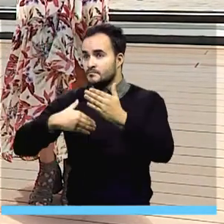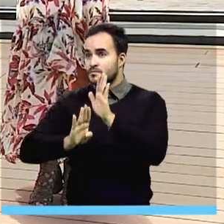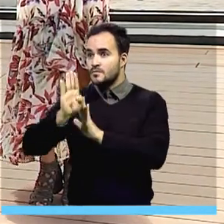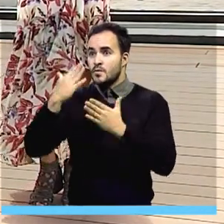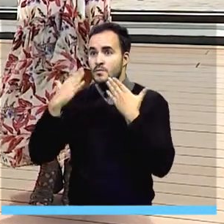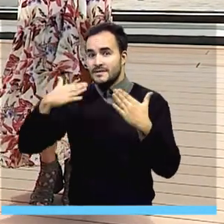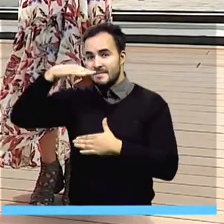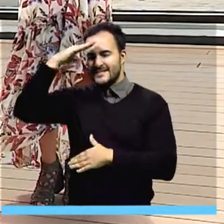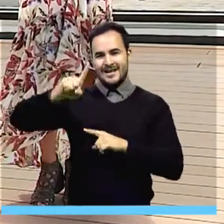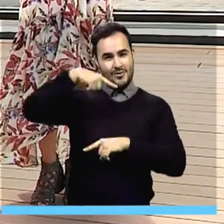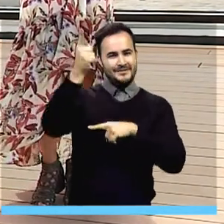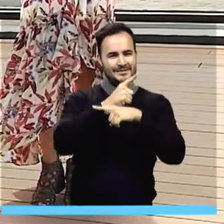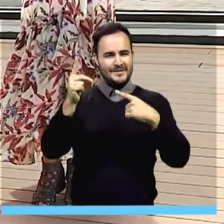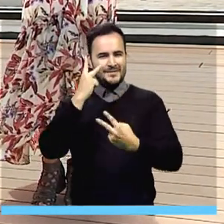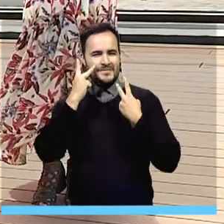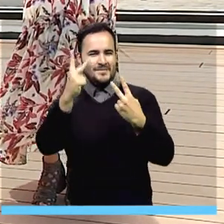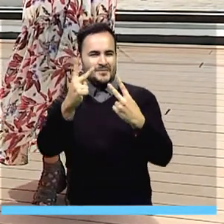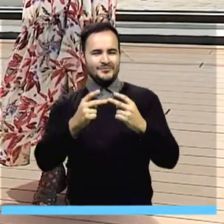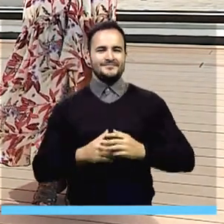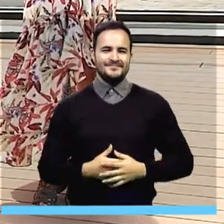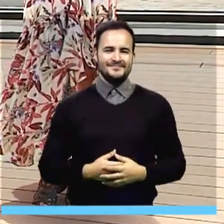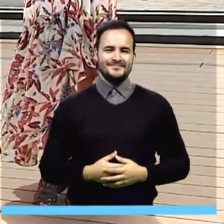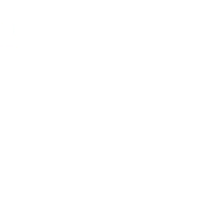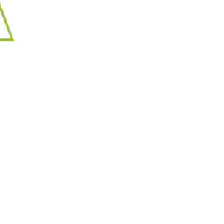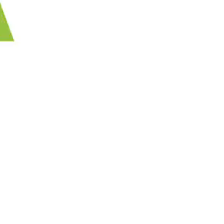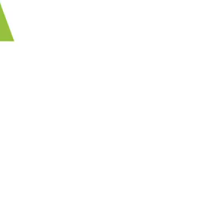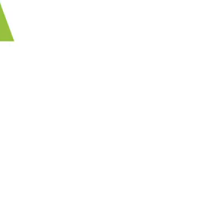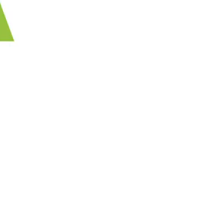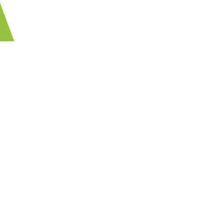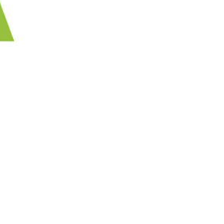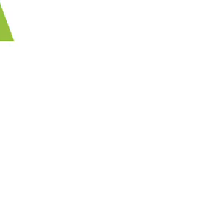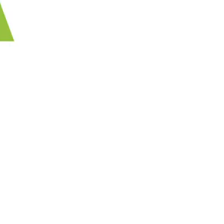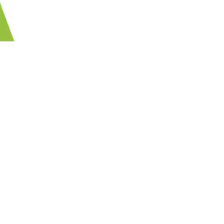próxima semana con más noticias e historias de Medellín Futuro.